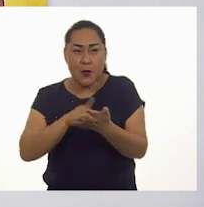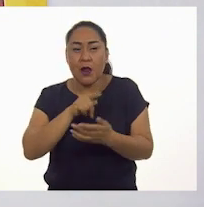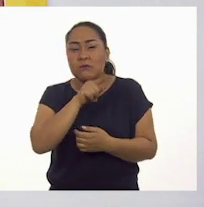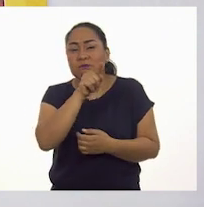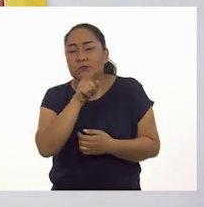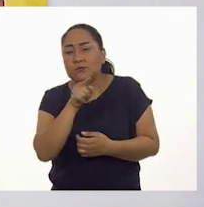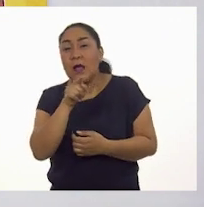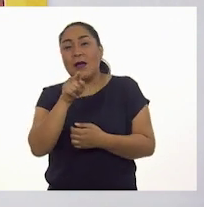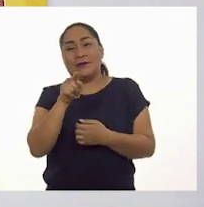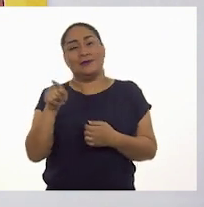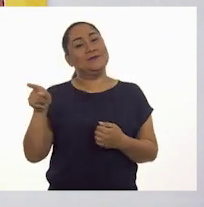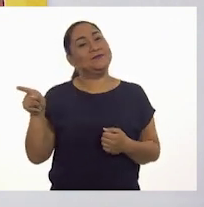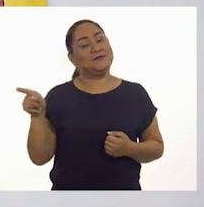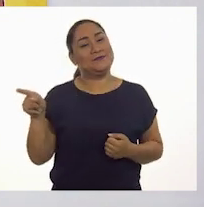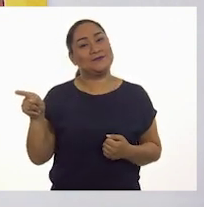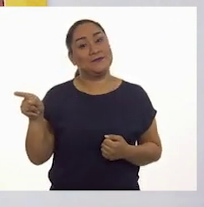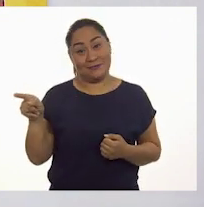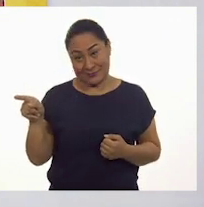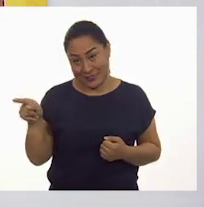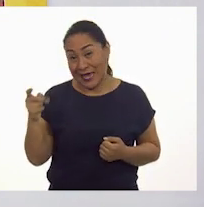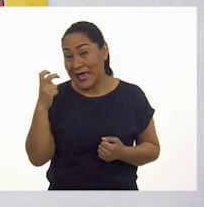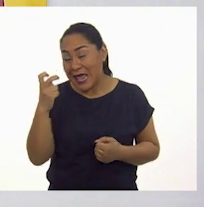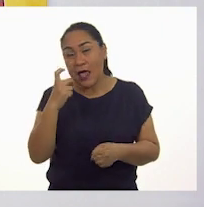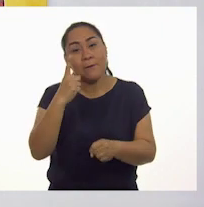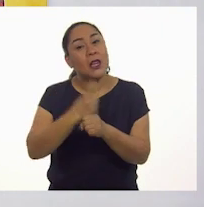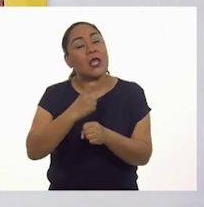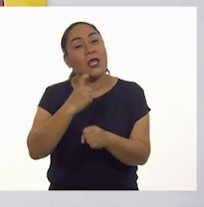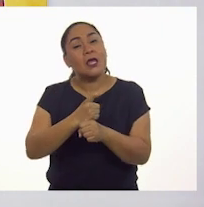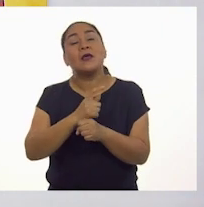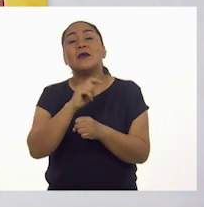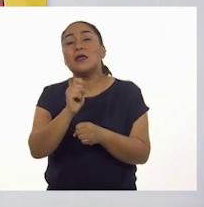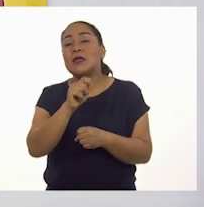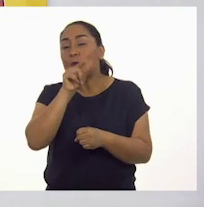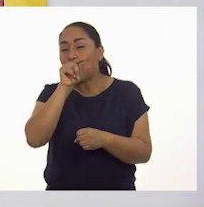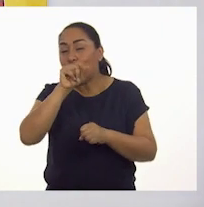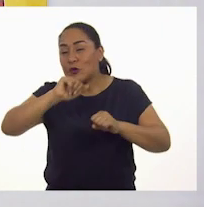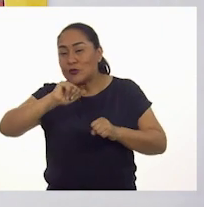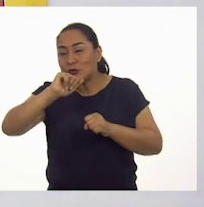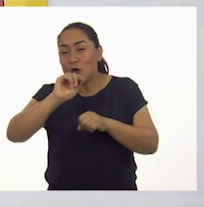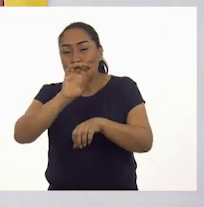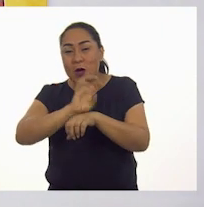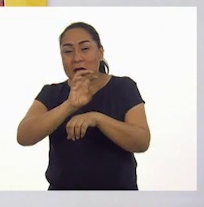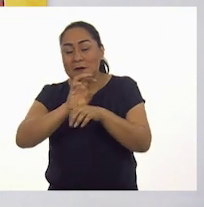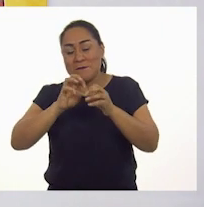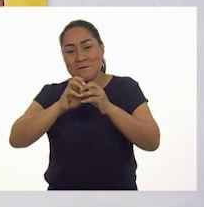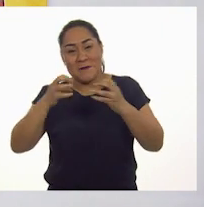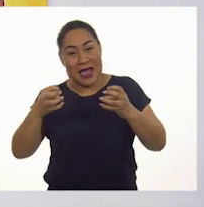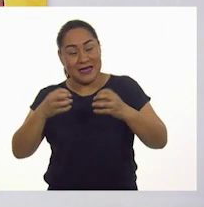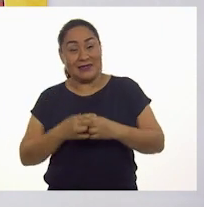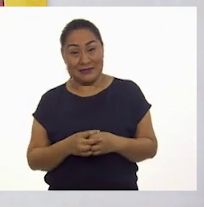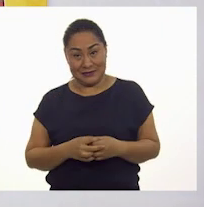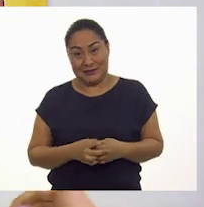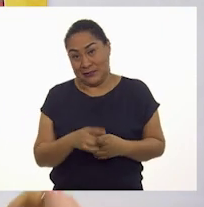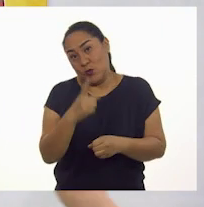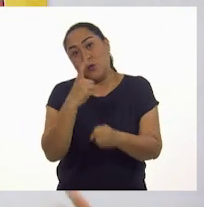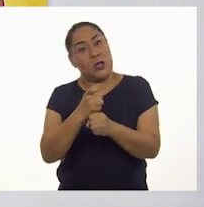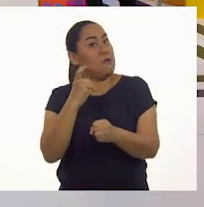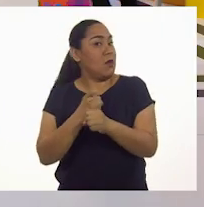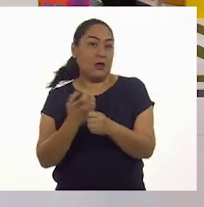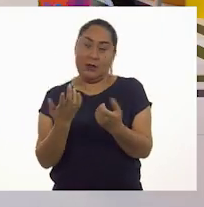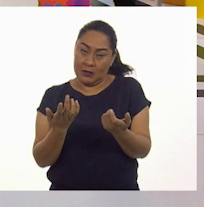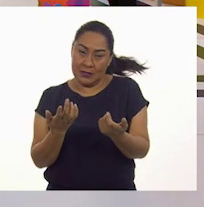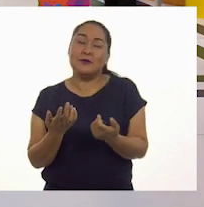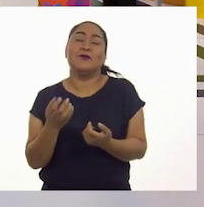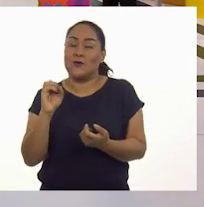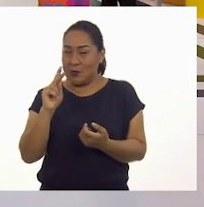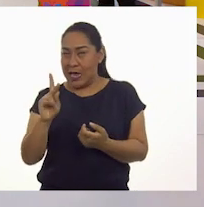Ah, ya vieron. Aquí está el pollito saliendo del huevo. Esto es número uno, maestra. Muy bien. Vamos a colocar